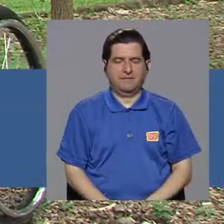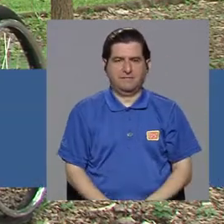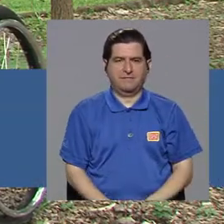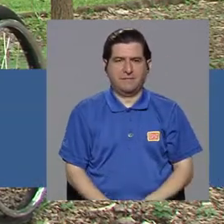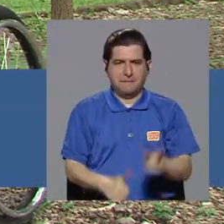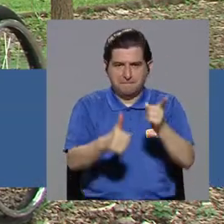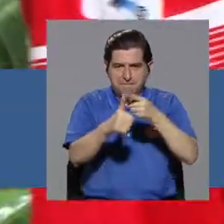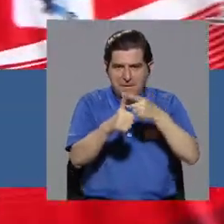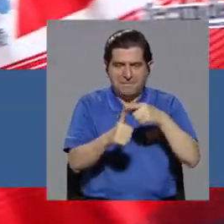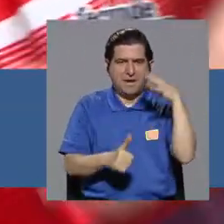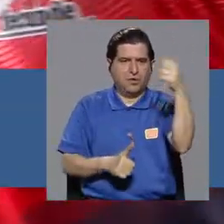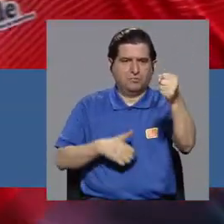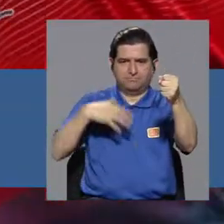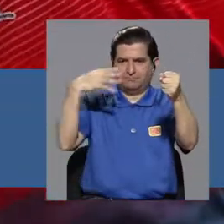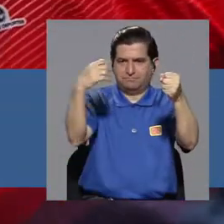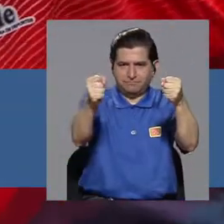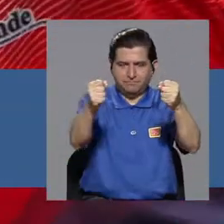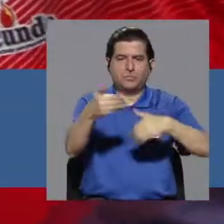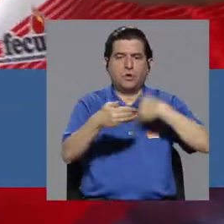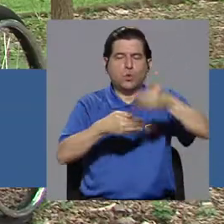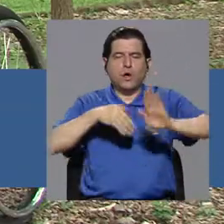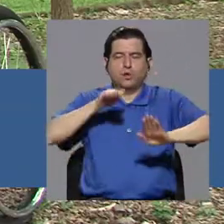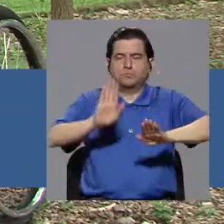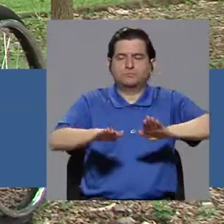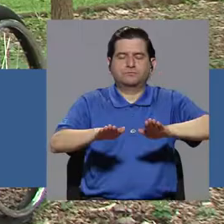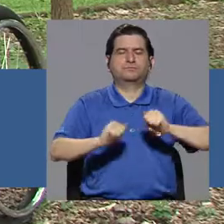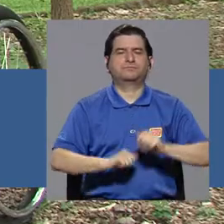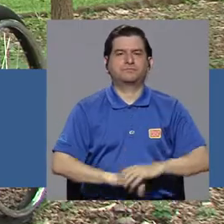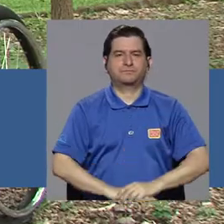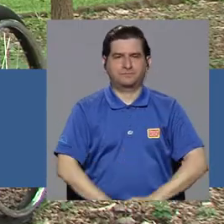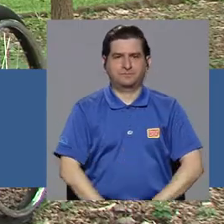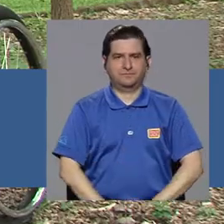un buen agarre. Entonces se agarran primero con la mano y después entran los pies.